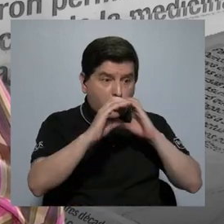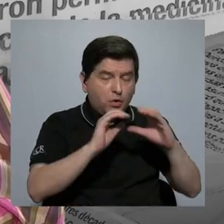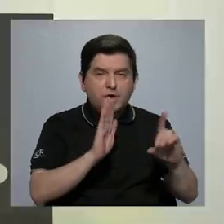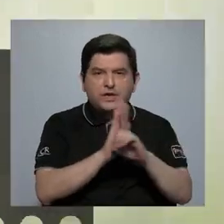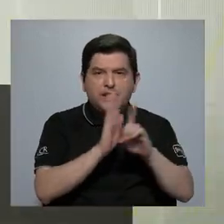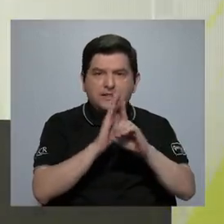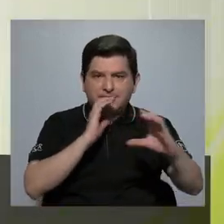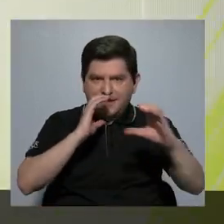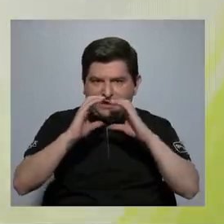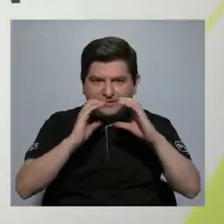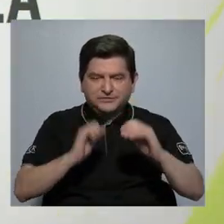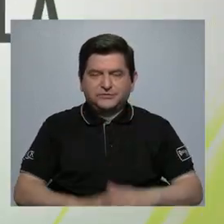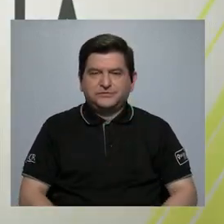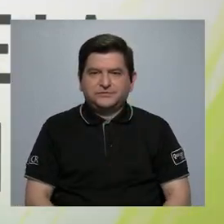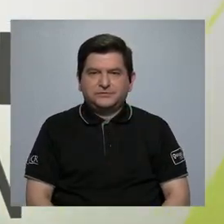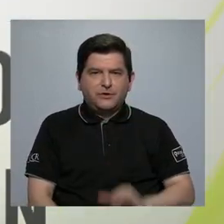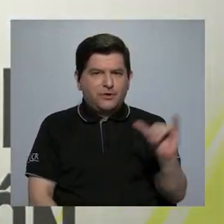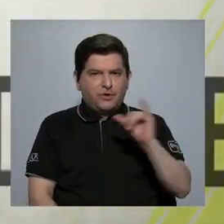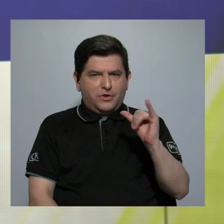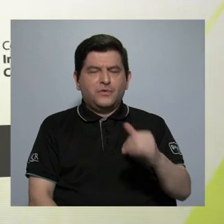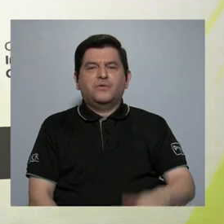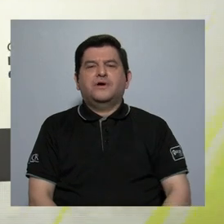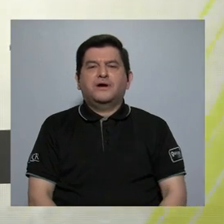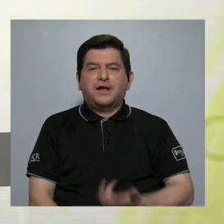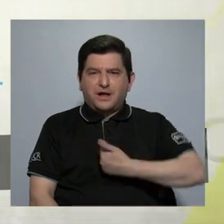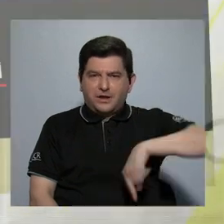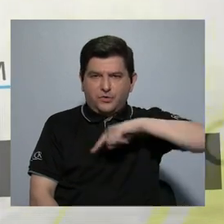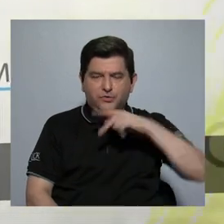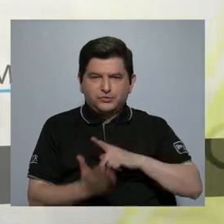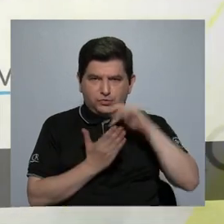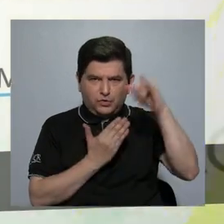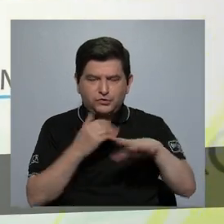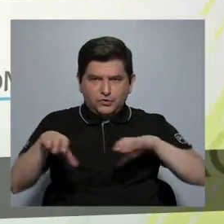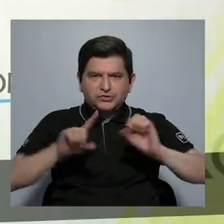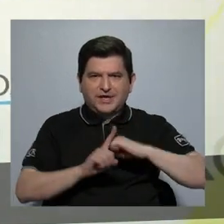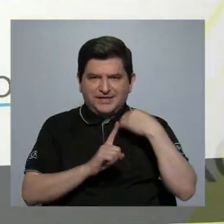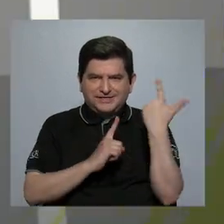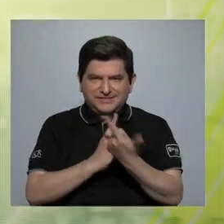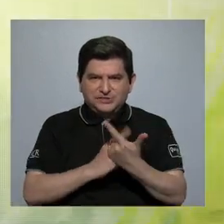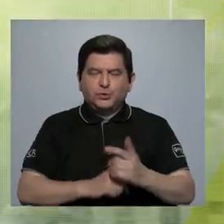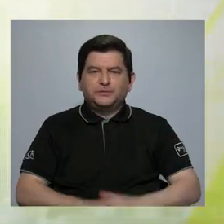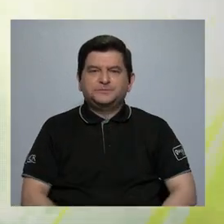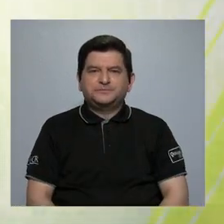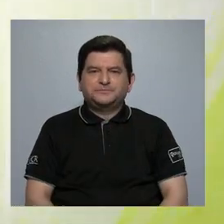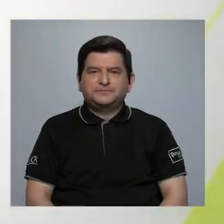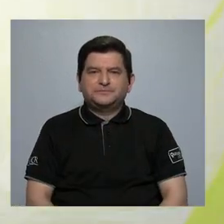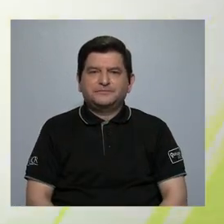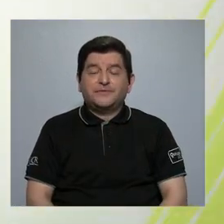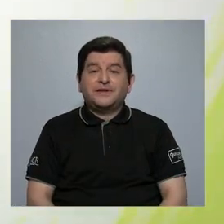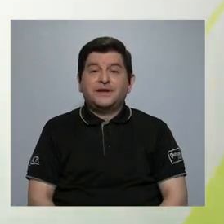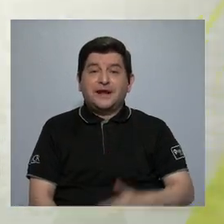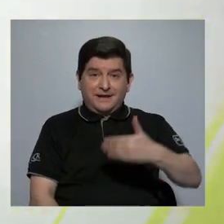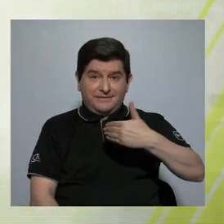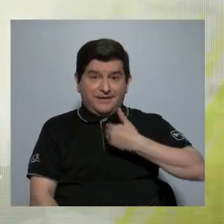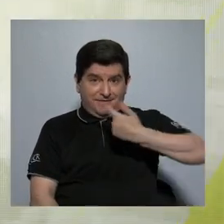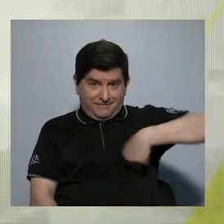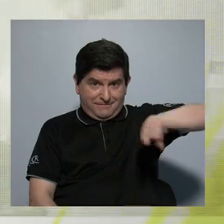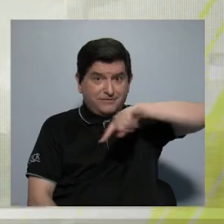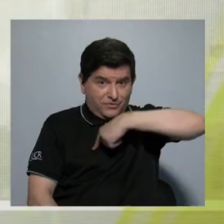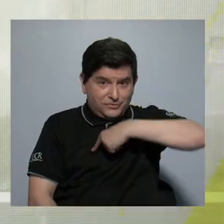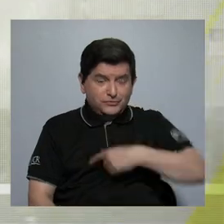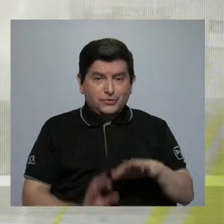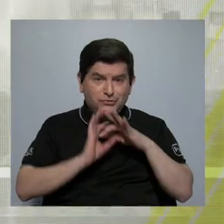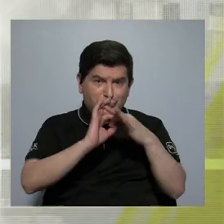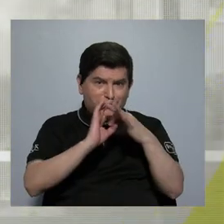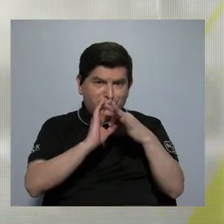la comunicación y el derecho a la comunicación. También tenemos proyectos de acción social en los que tenemos una